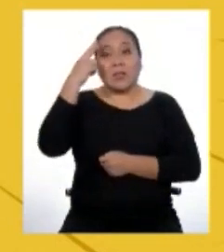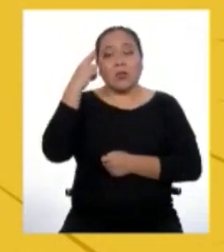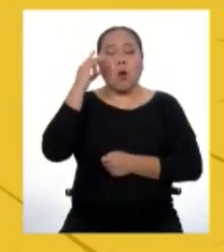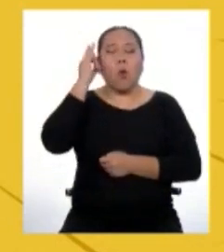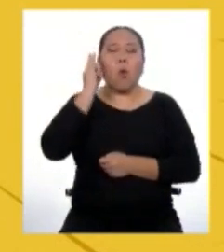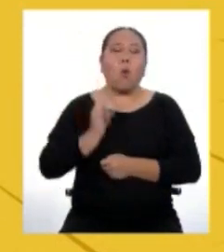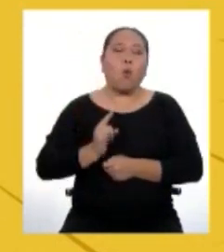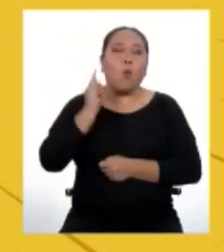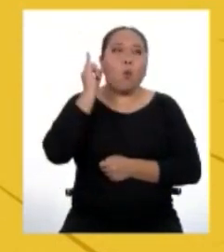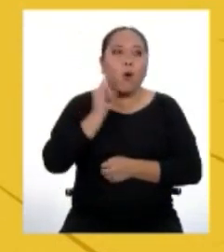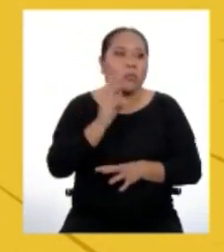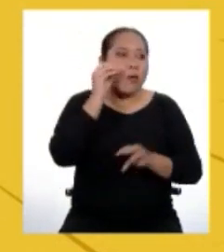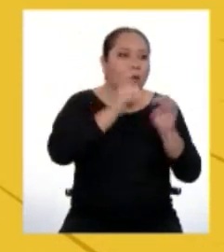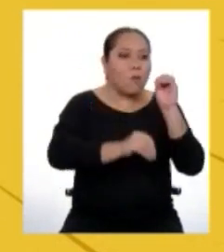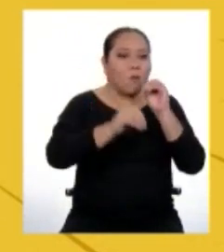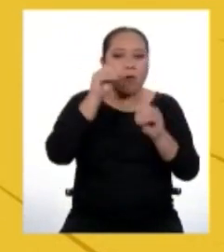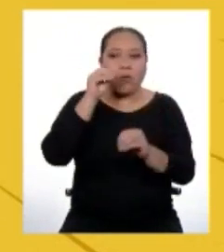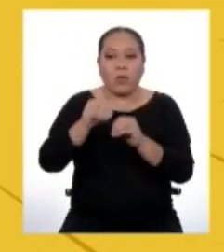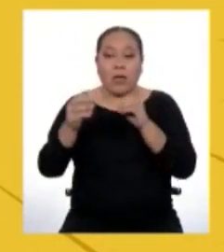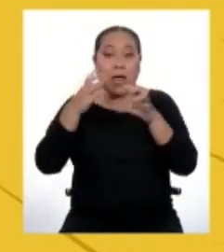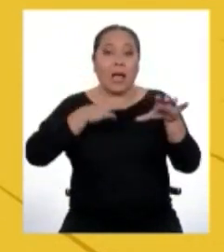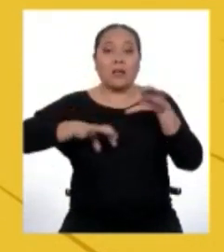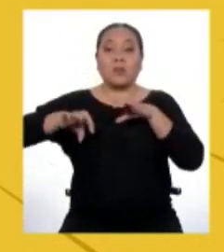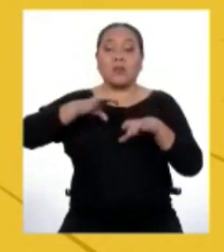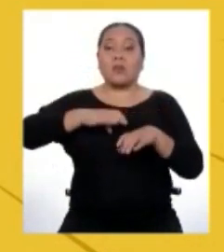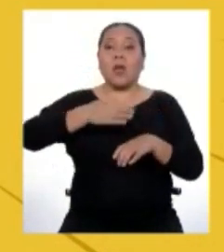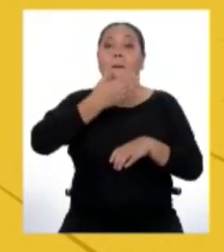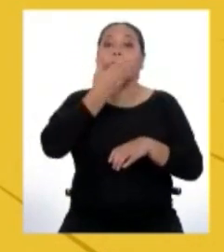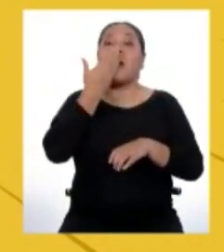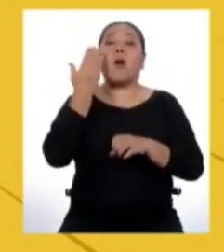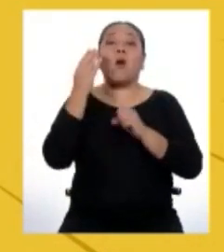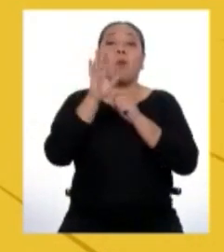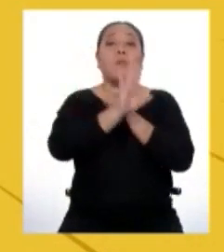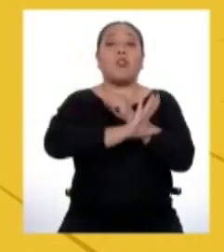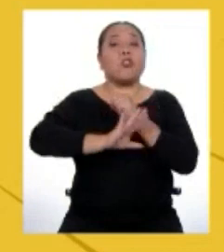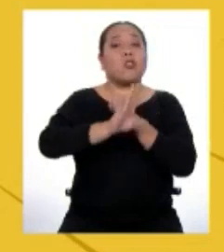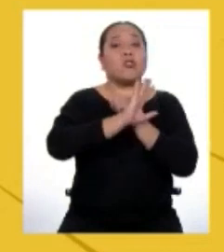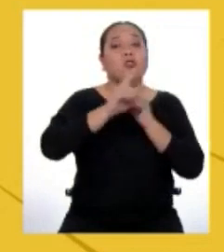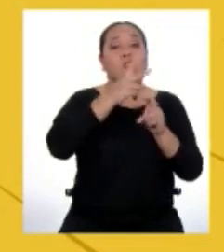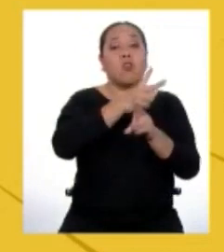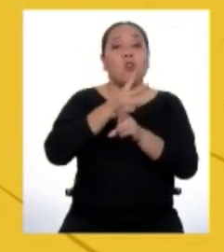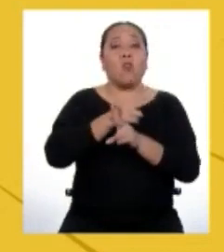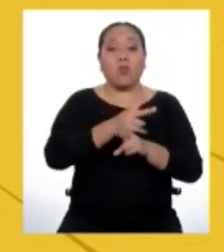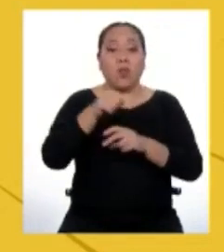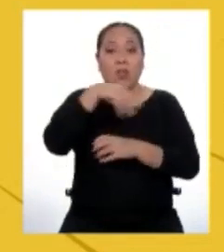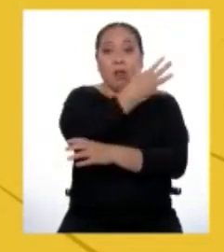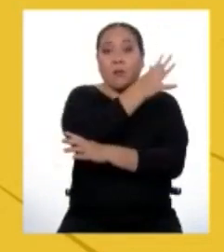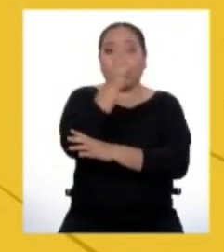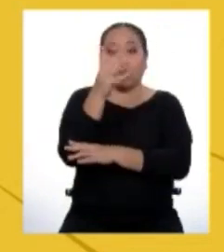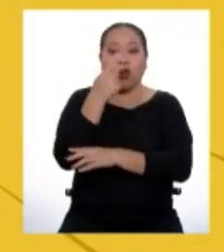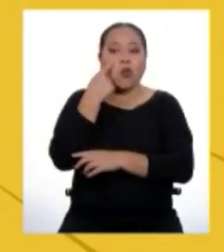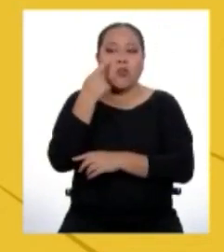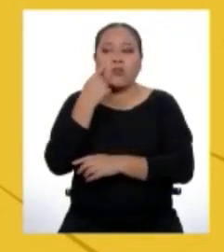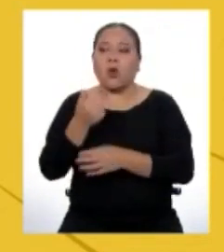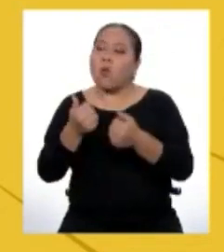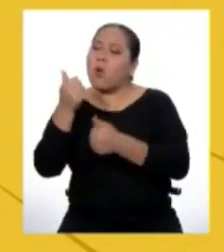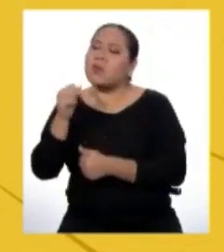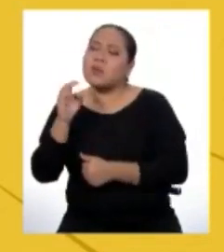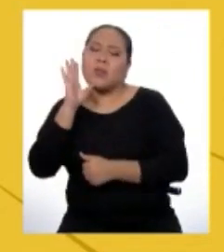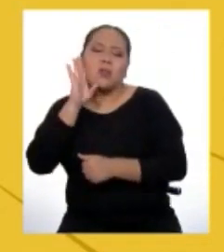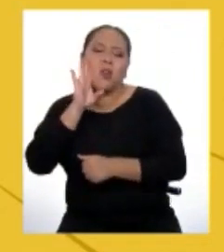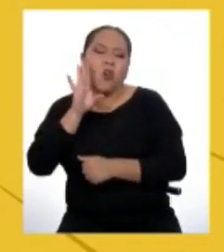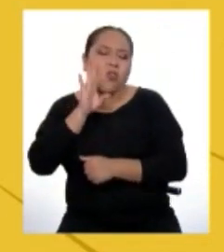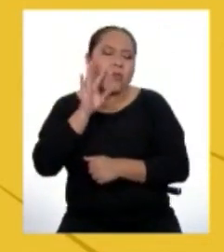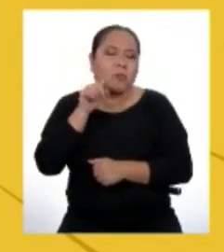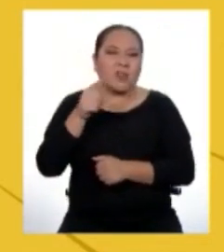implementar acciones amigables con el ambiente y conocer las diferentes formas de contaminación que afectan